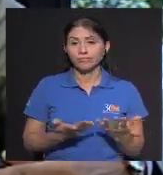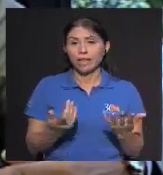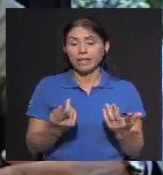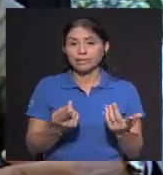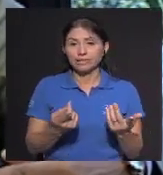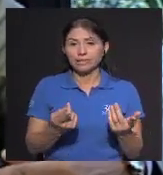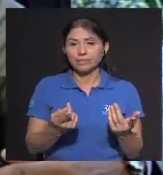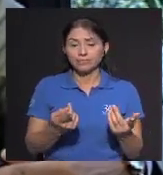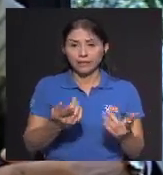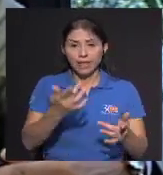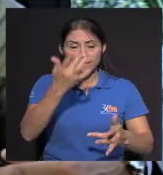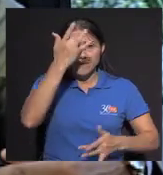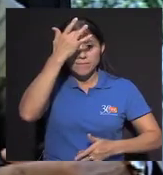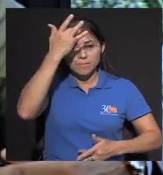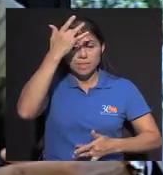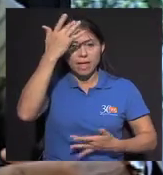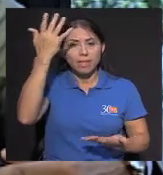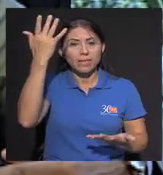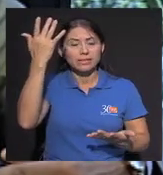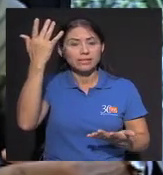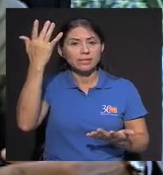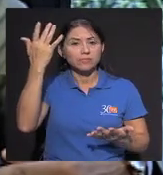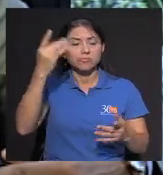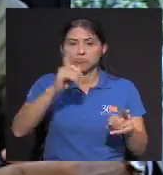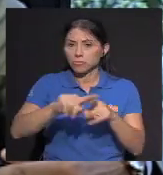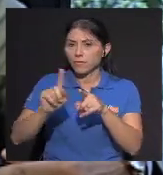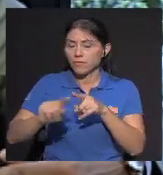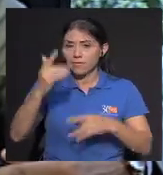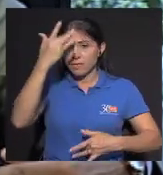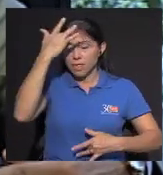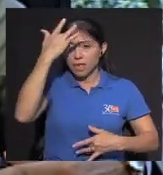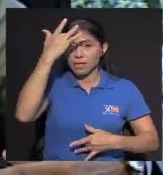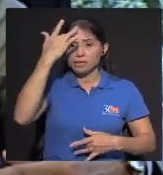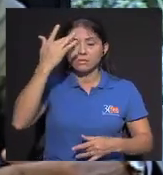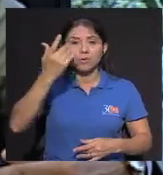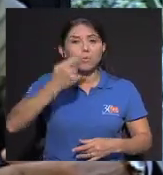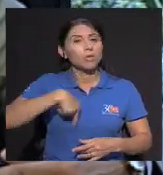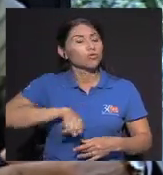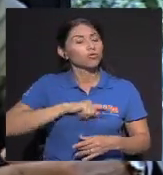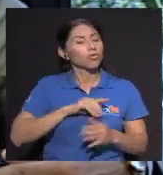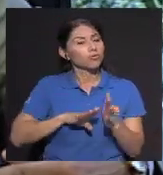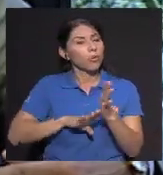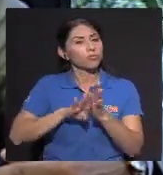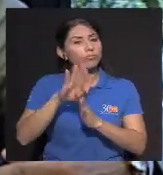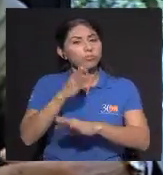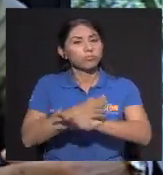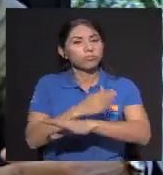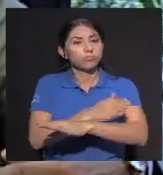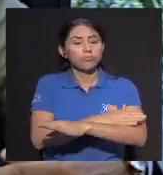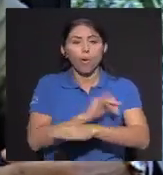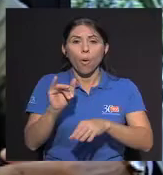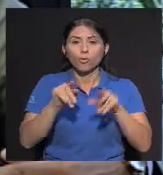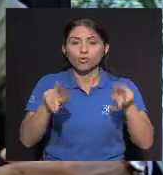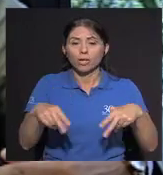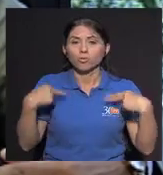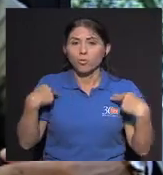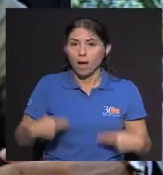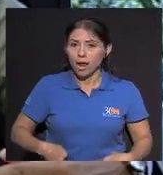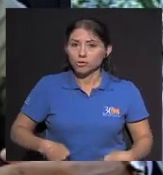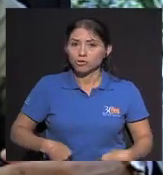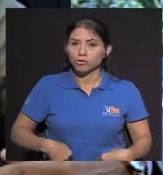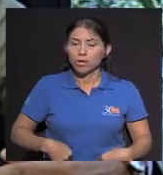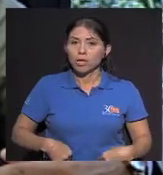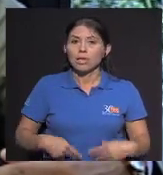Las enfermedades, a medida que vamos desarrollando como seres humanos Vamos